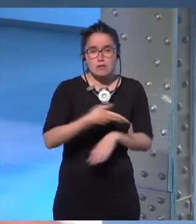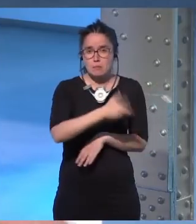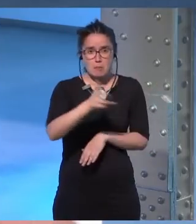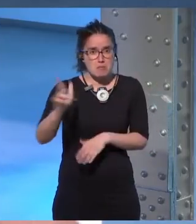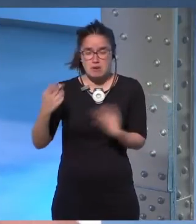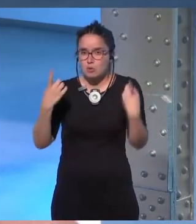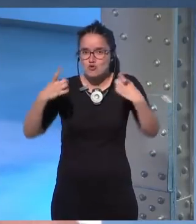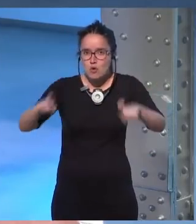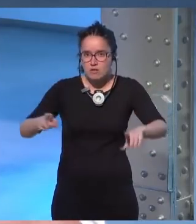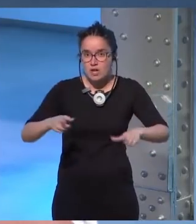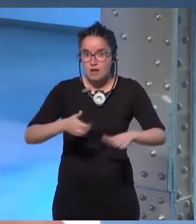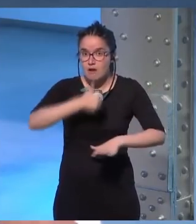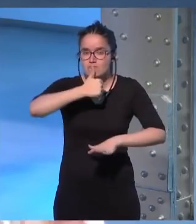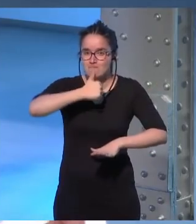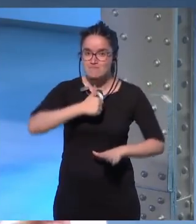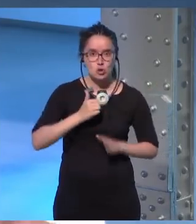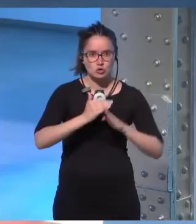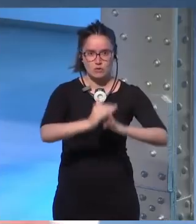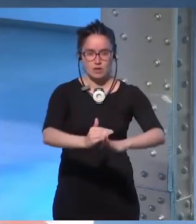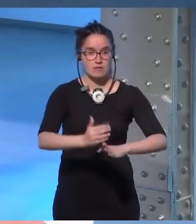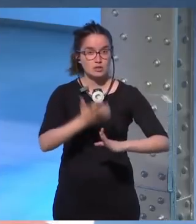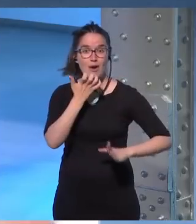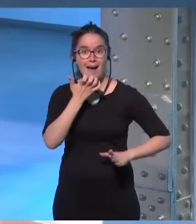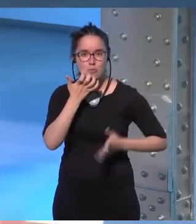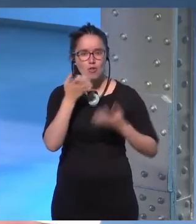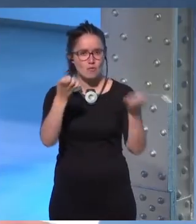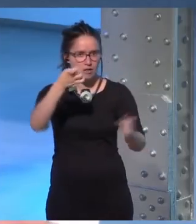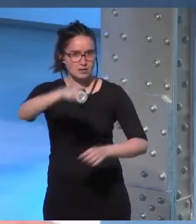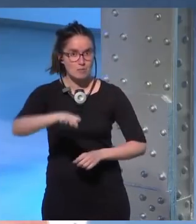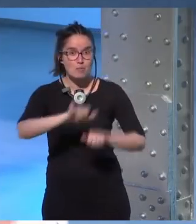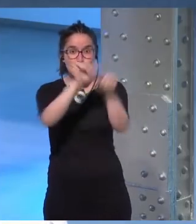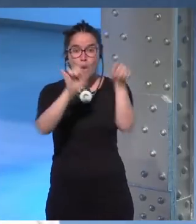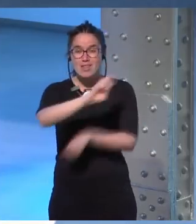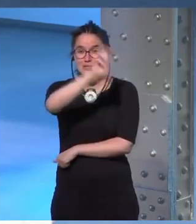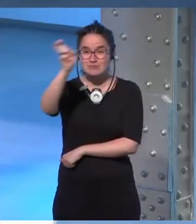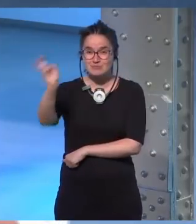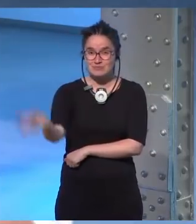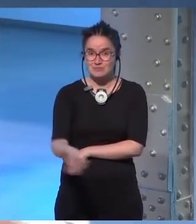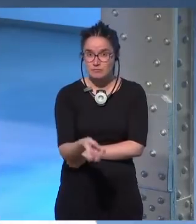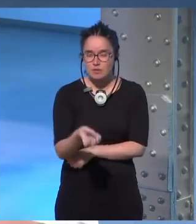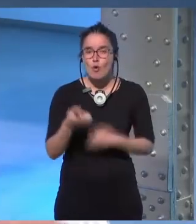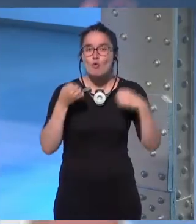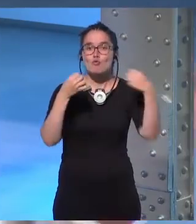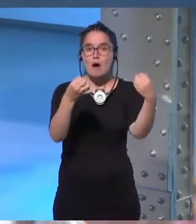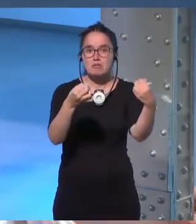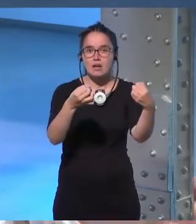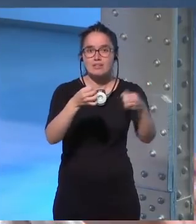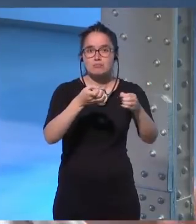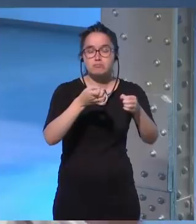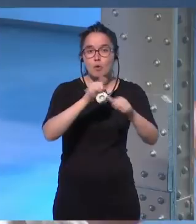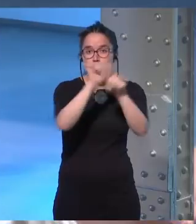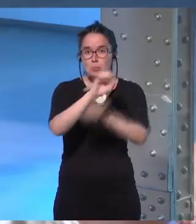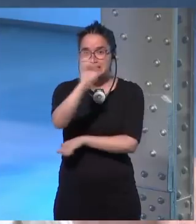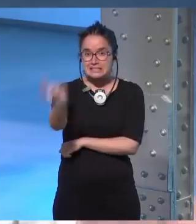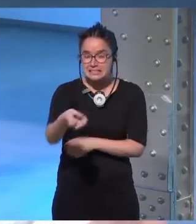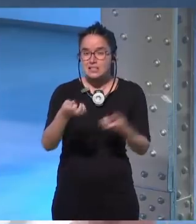tiros basta con resistir ese es un ejemplo de fuerza también hay distintos modelos de cómo ser fuerte y eso es